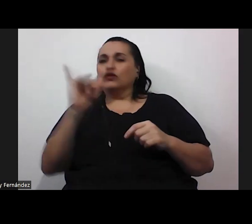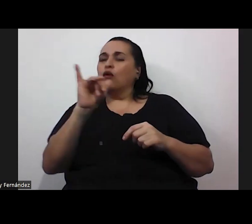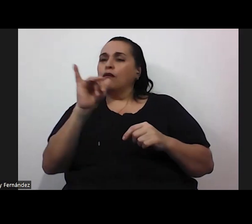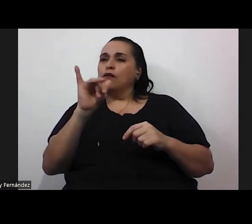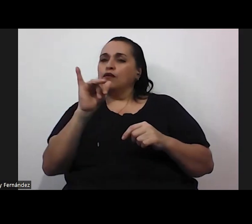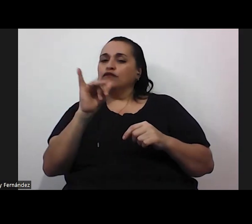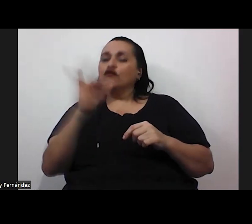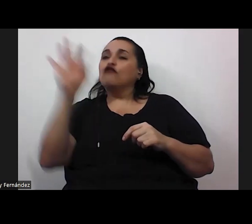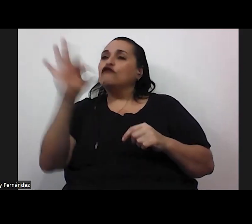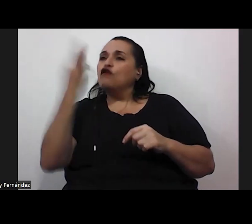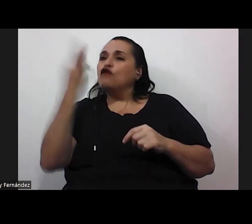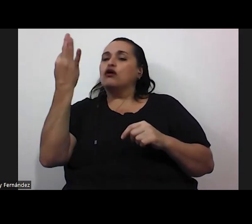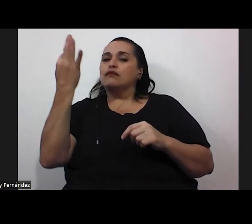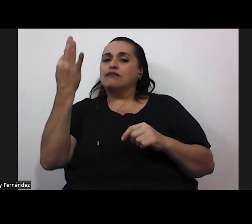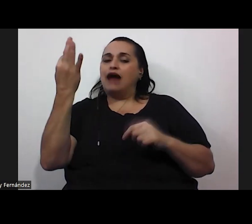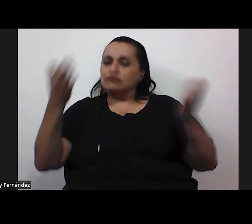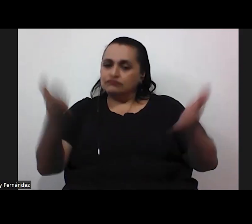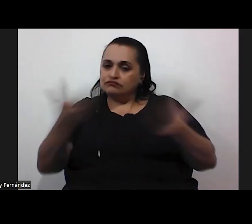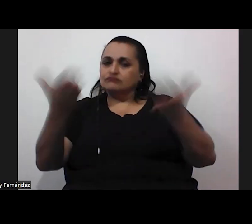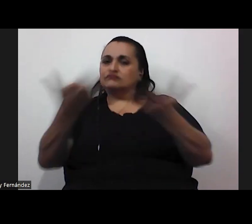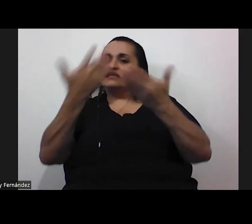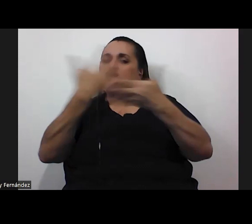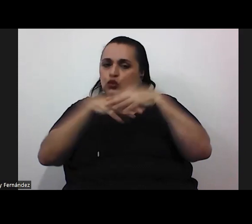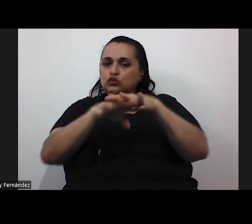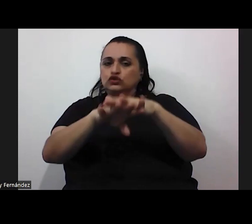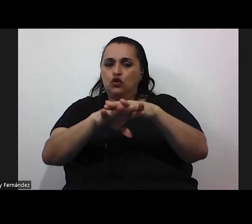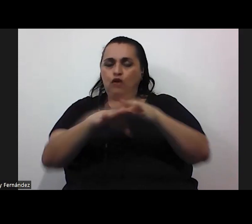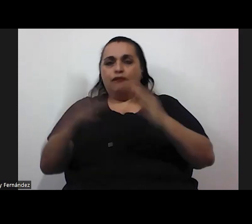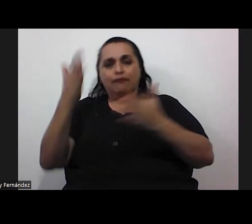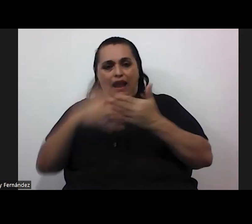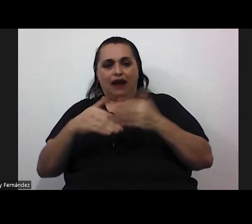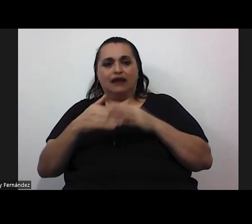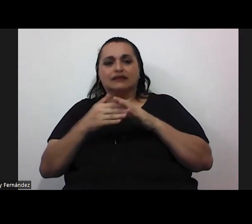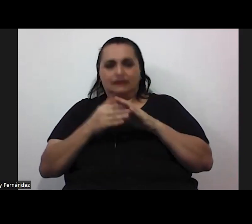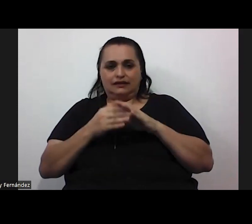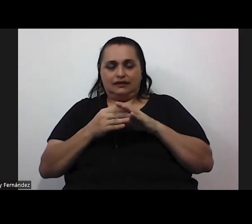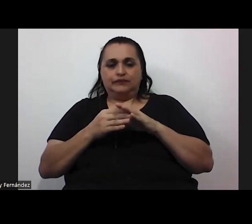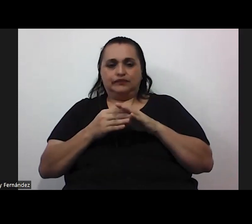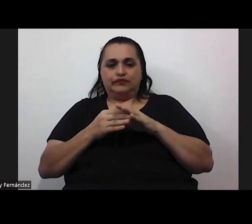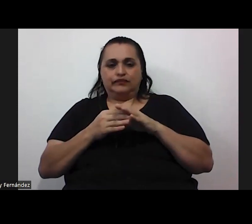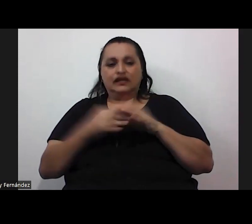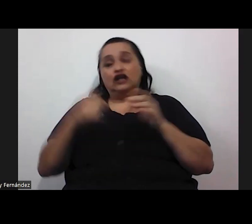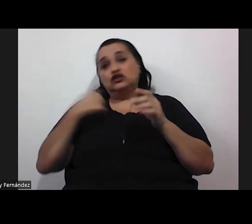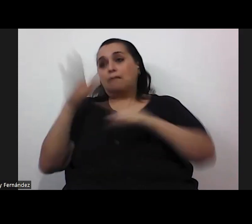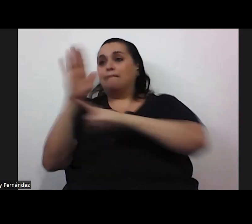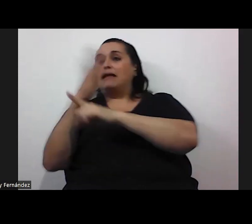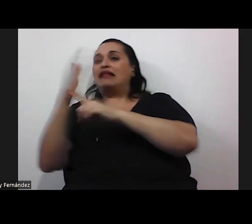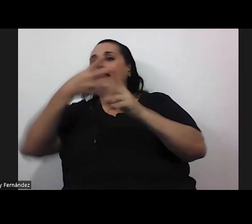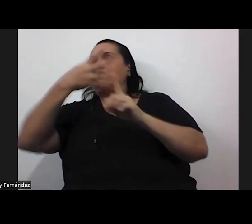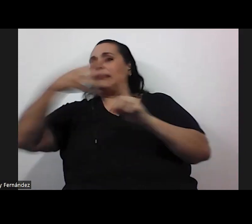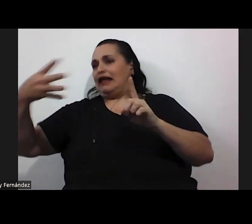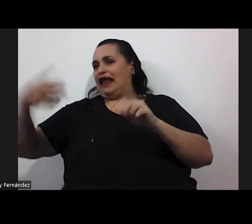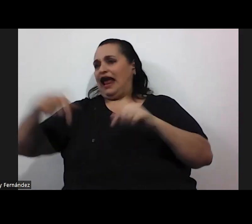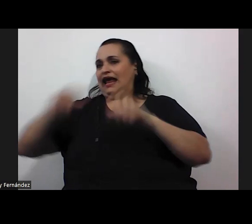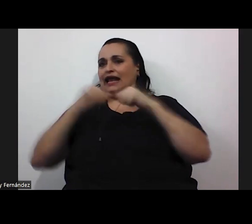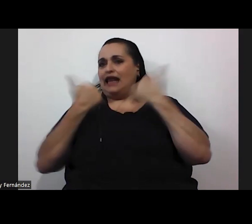forma digamos de fomentar la inclusión de en parte de su práctica docente decir ok vamos a tener esta bandera aquí expuesta en el aula